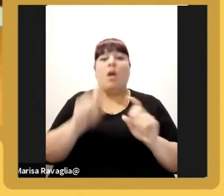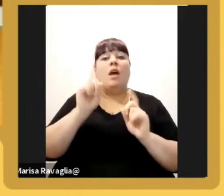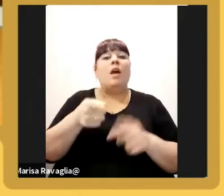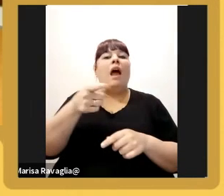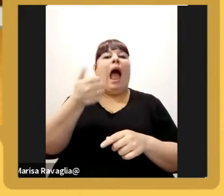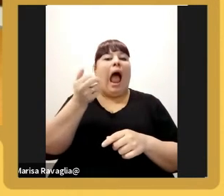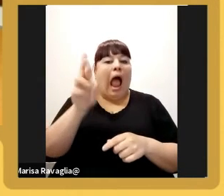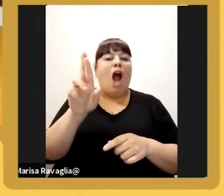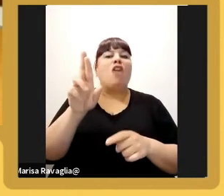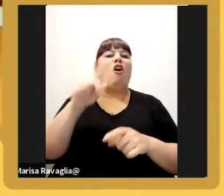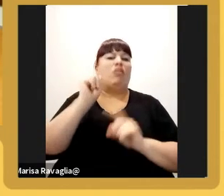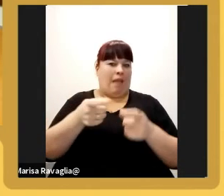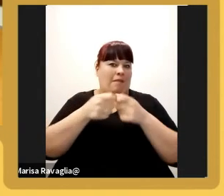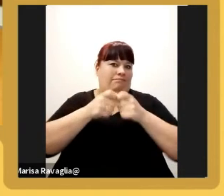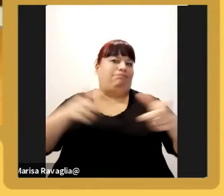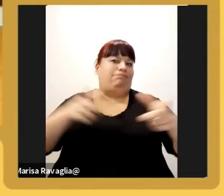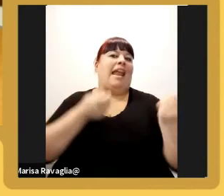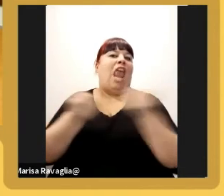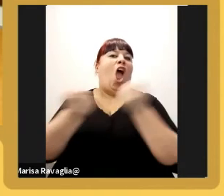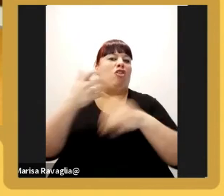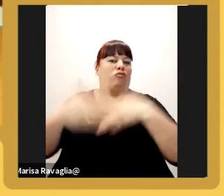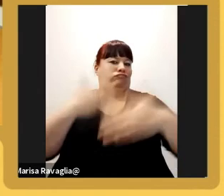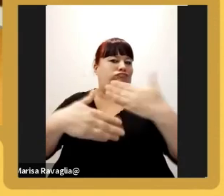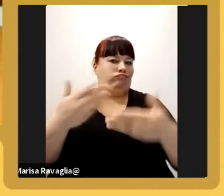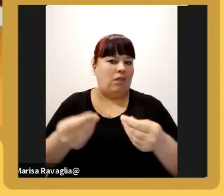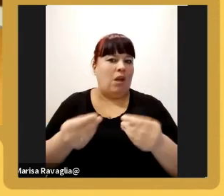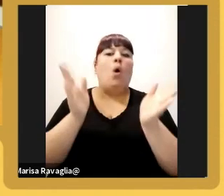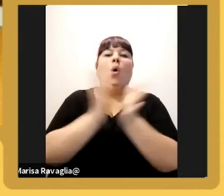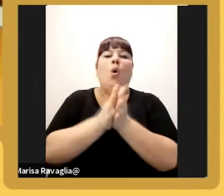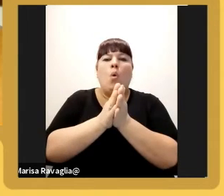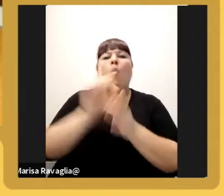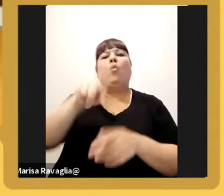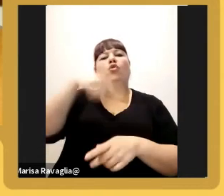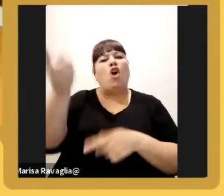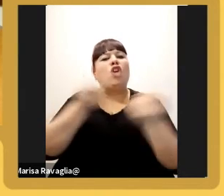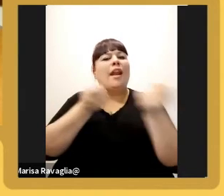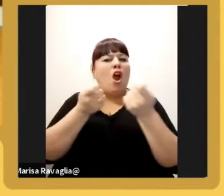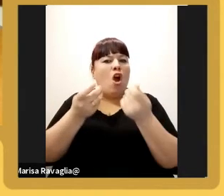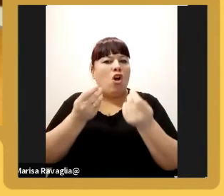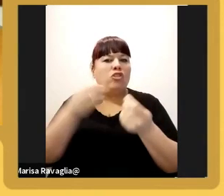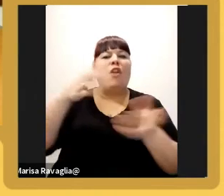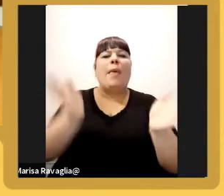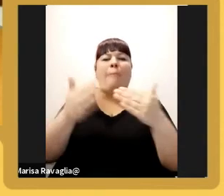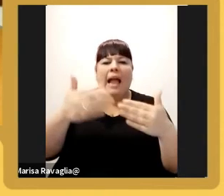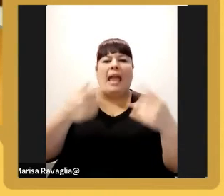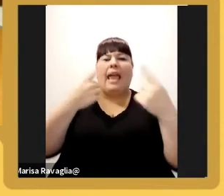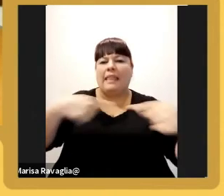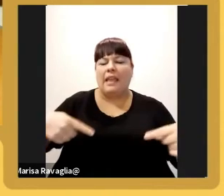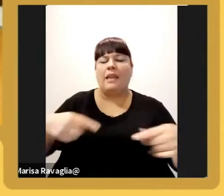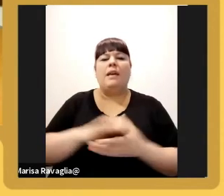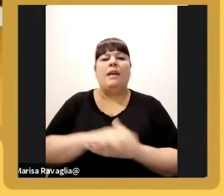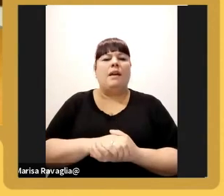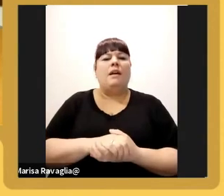a crecer también en ese negocio conjuntamente con otro negocio que es el negocio Packaging Cartocor debe haber